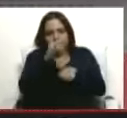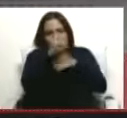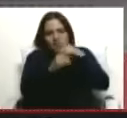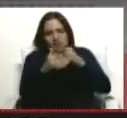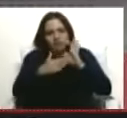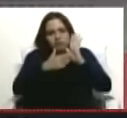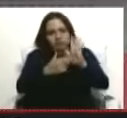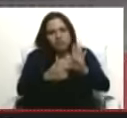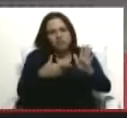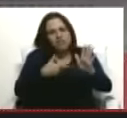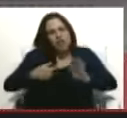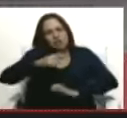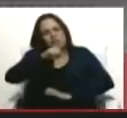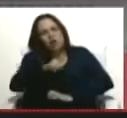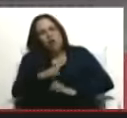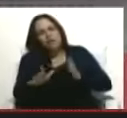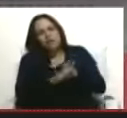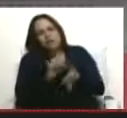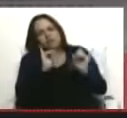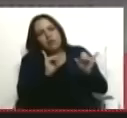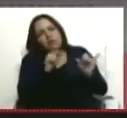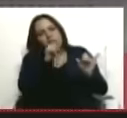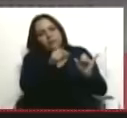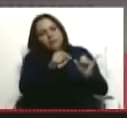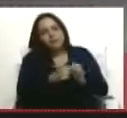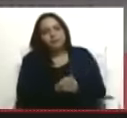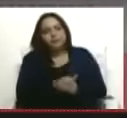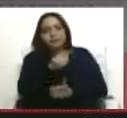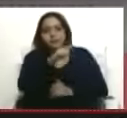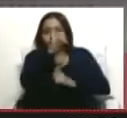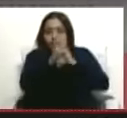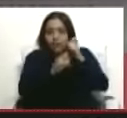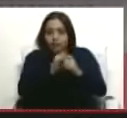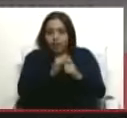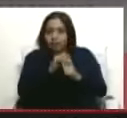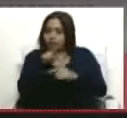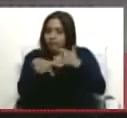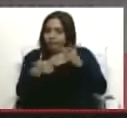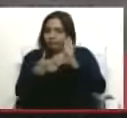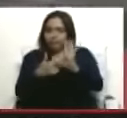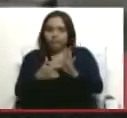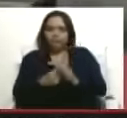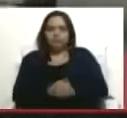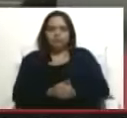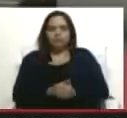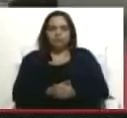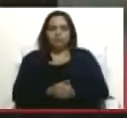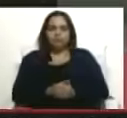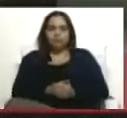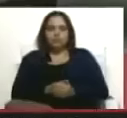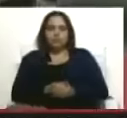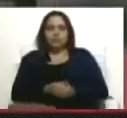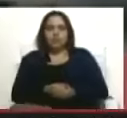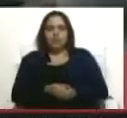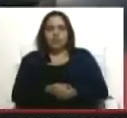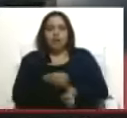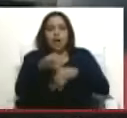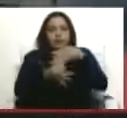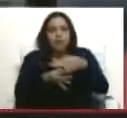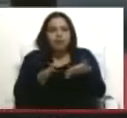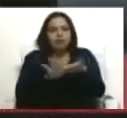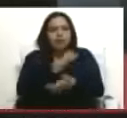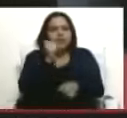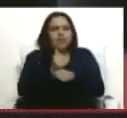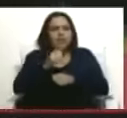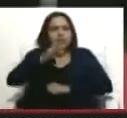quisiera preguntarle sobre las mismas. Estas imágenes, que ya vamos a ver en pantalla, nos hablan de otro caso que lleva la fiscalía, y